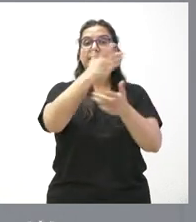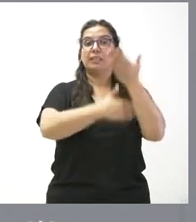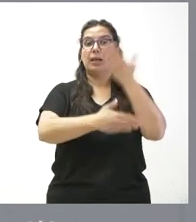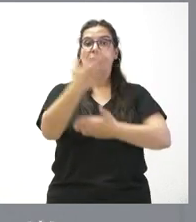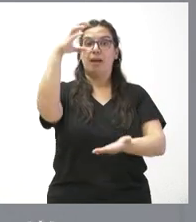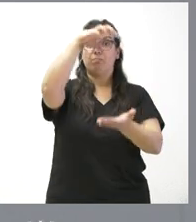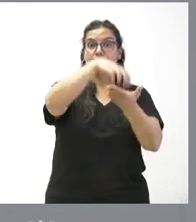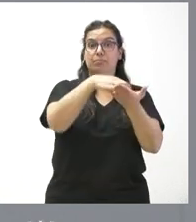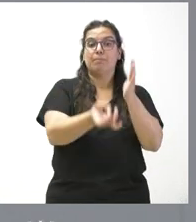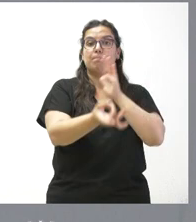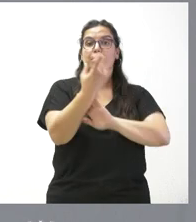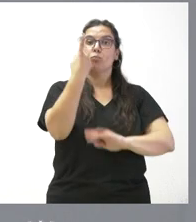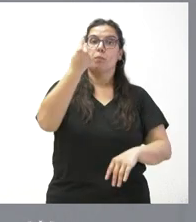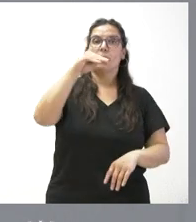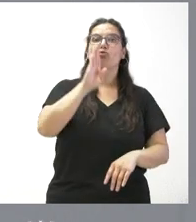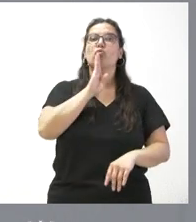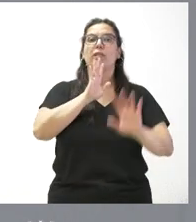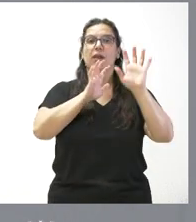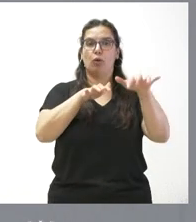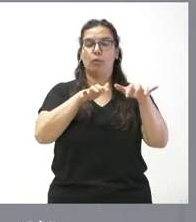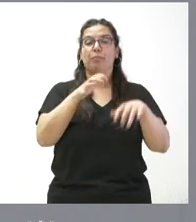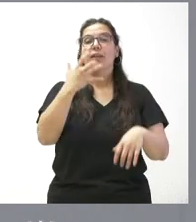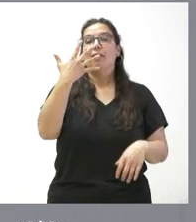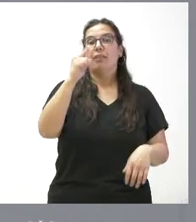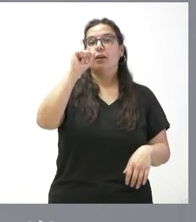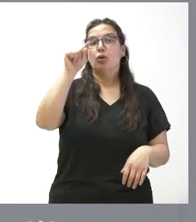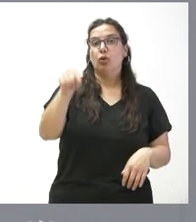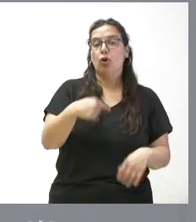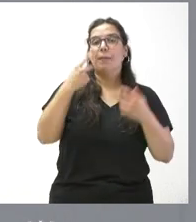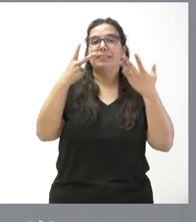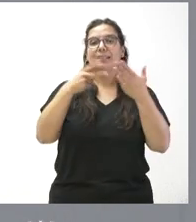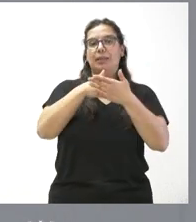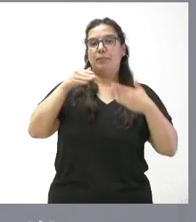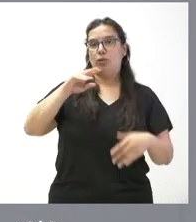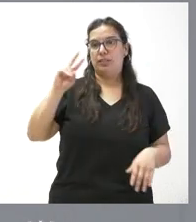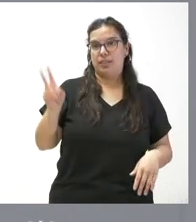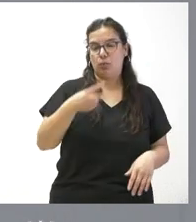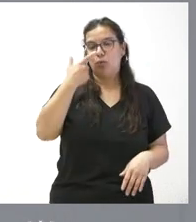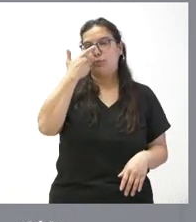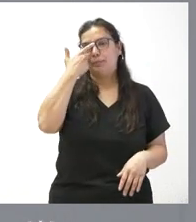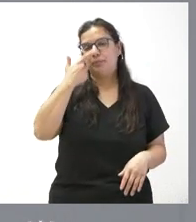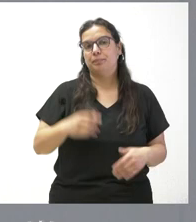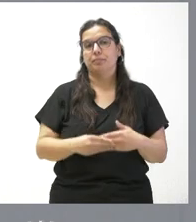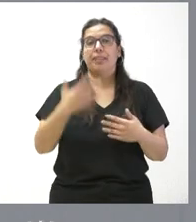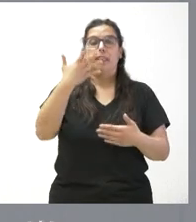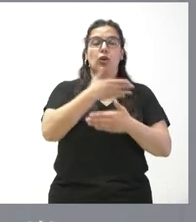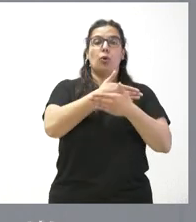en León. 5,7 millones de euros, 5